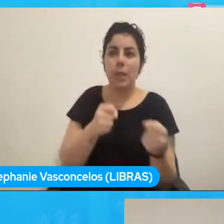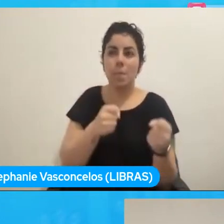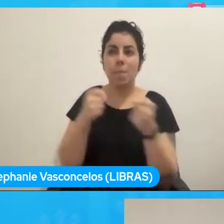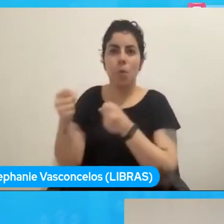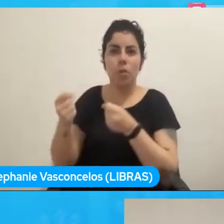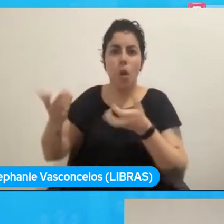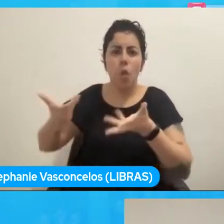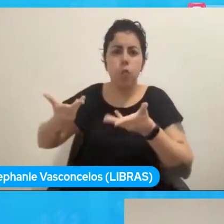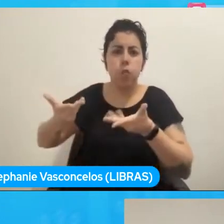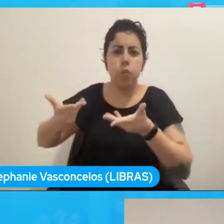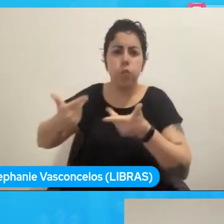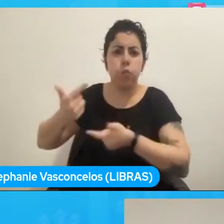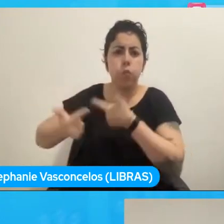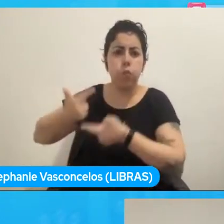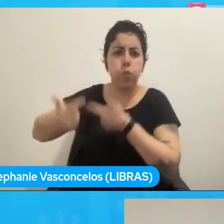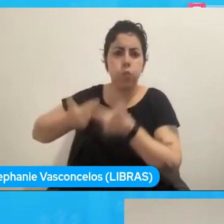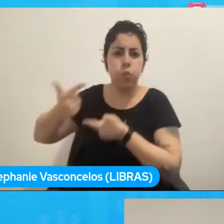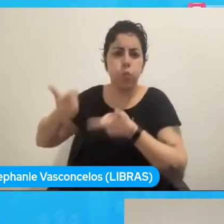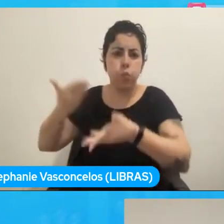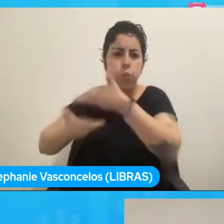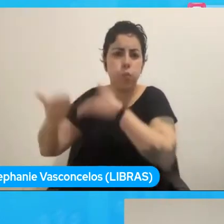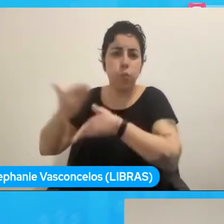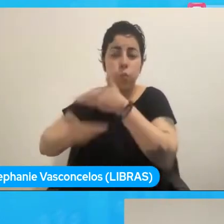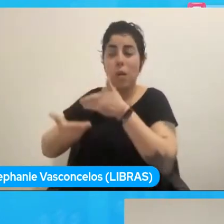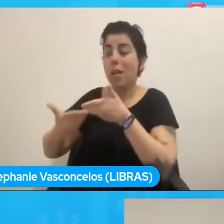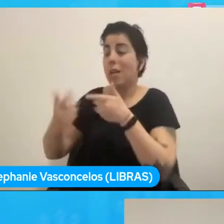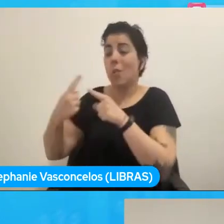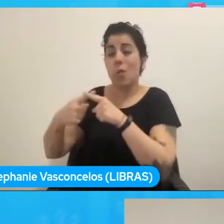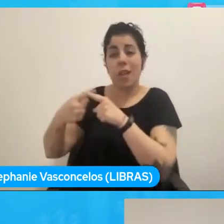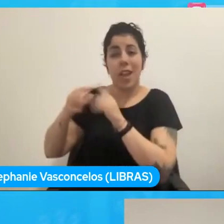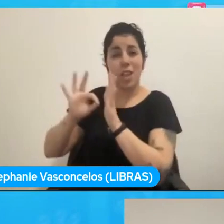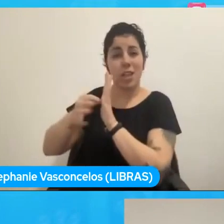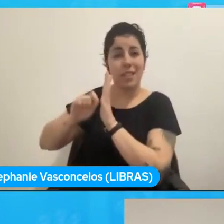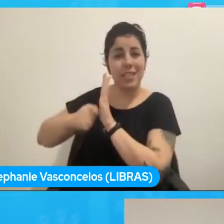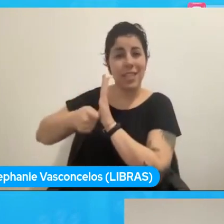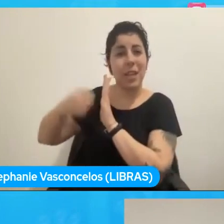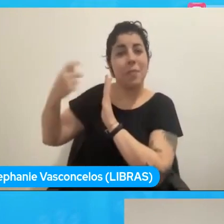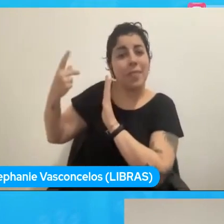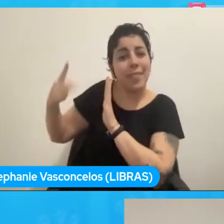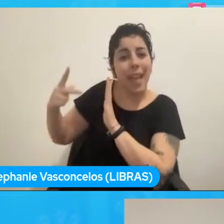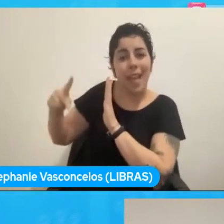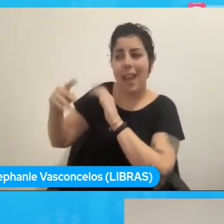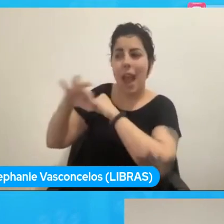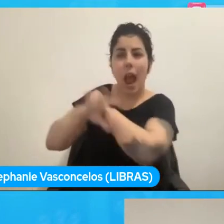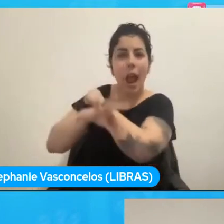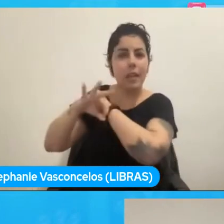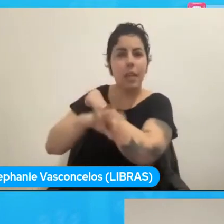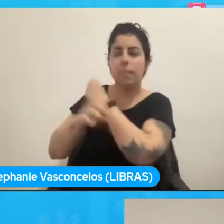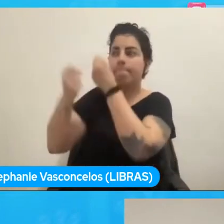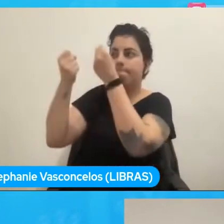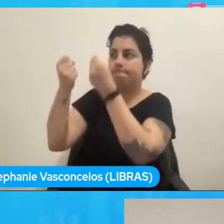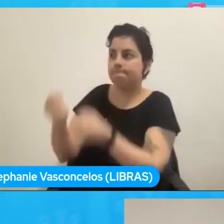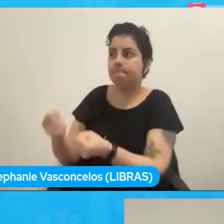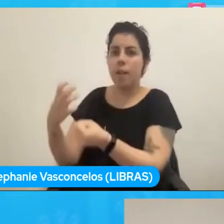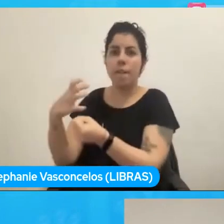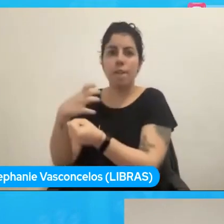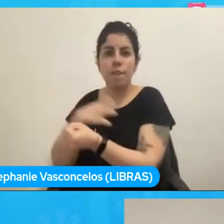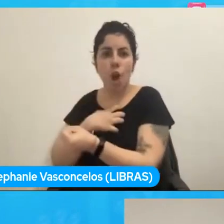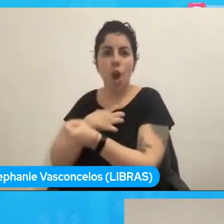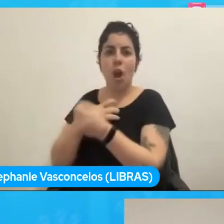que lamentablemente JavaScript no puede dar por su arquitectura, por su razón, por su forma de eso.